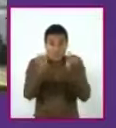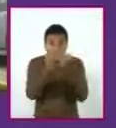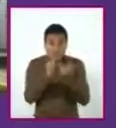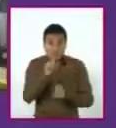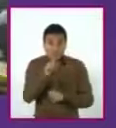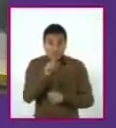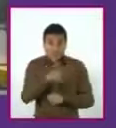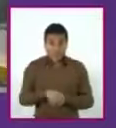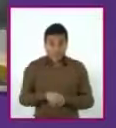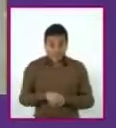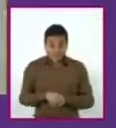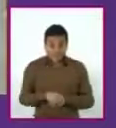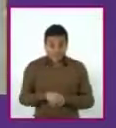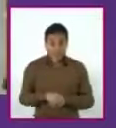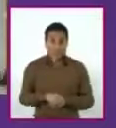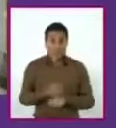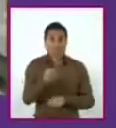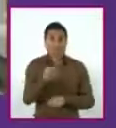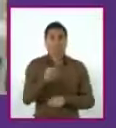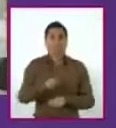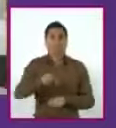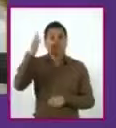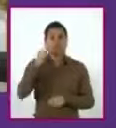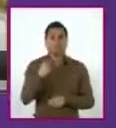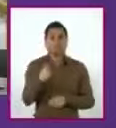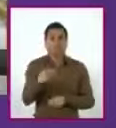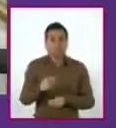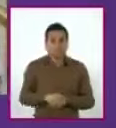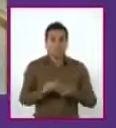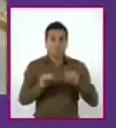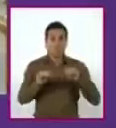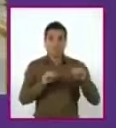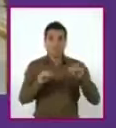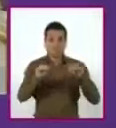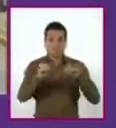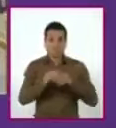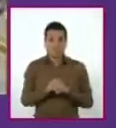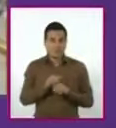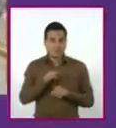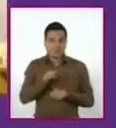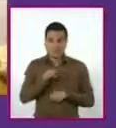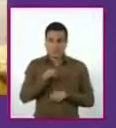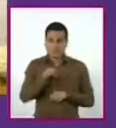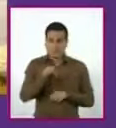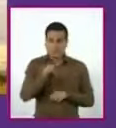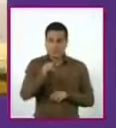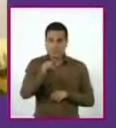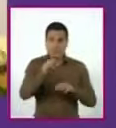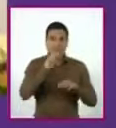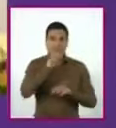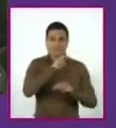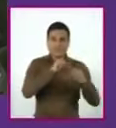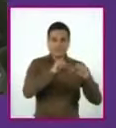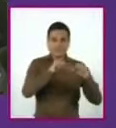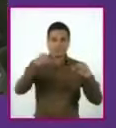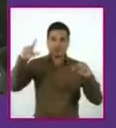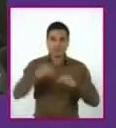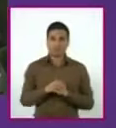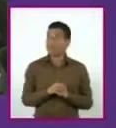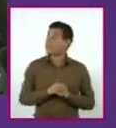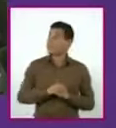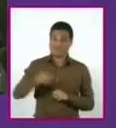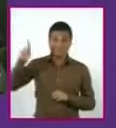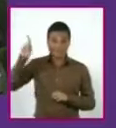aceleración constante, se convierte en un movimiento uniformemente acelerado. La caída libre es un